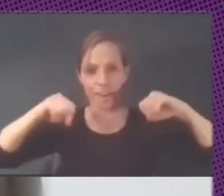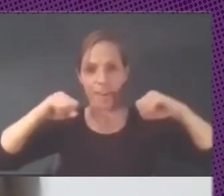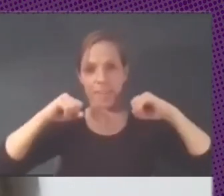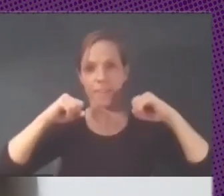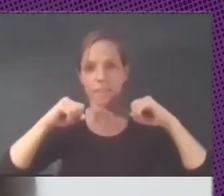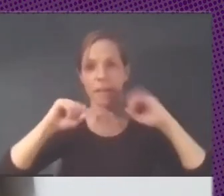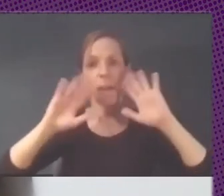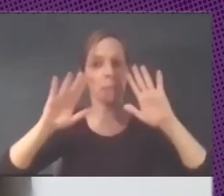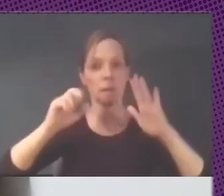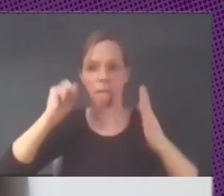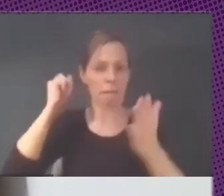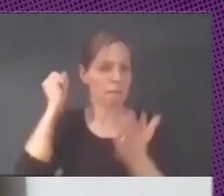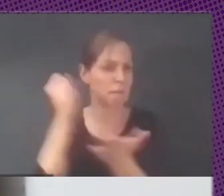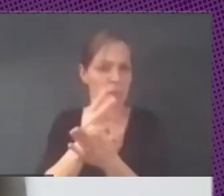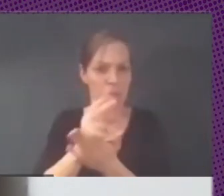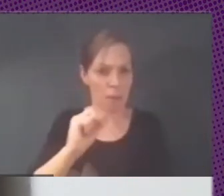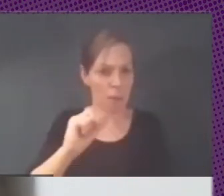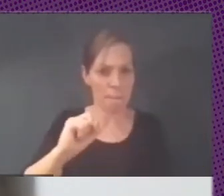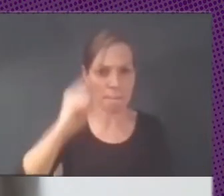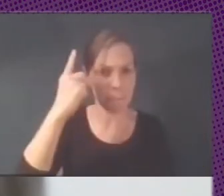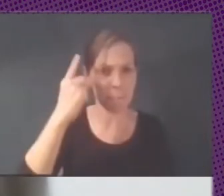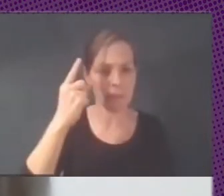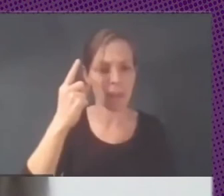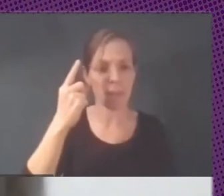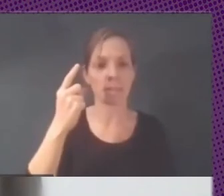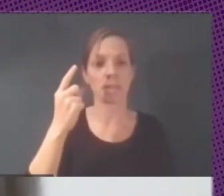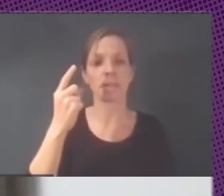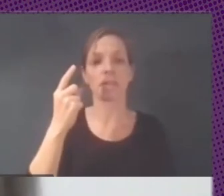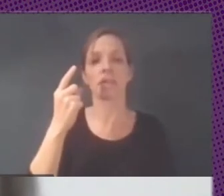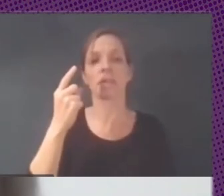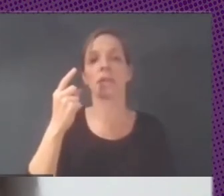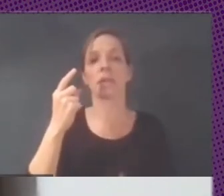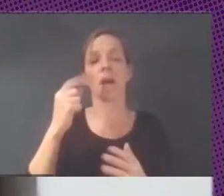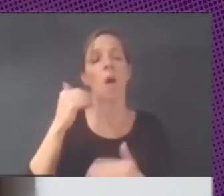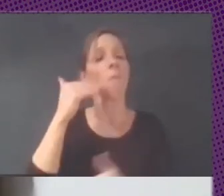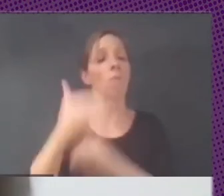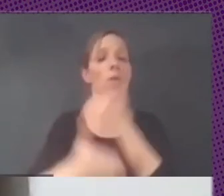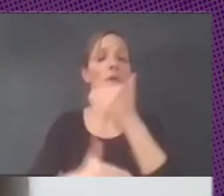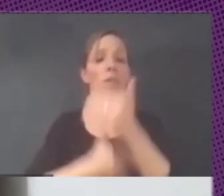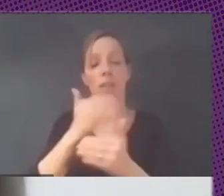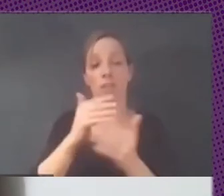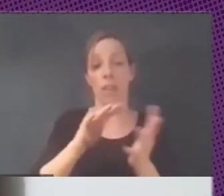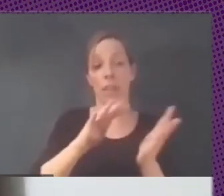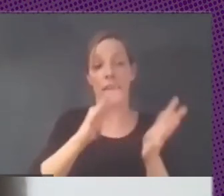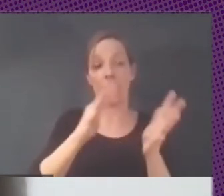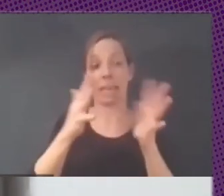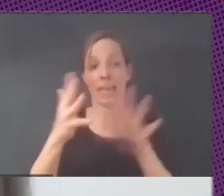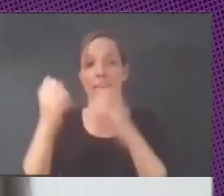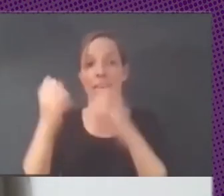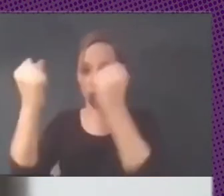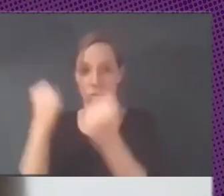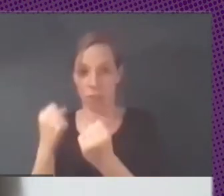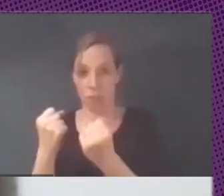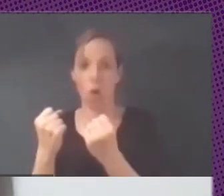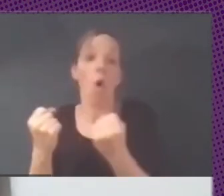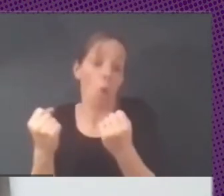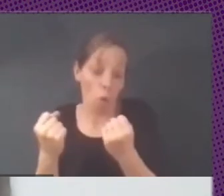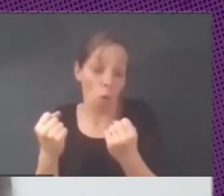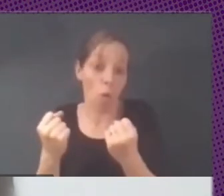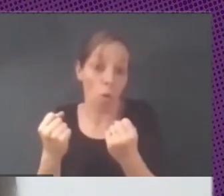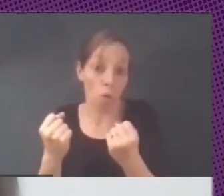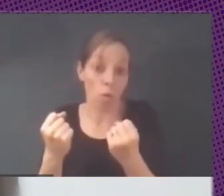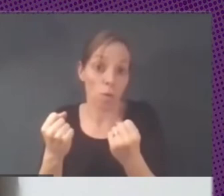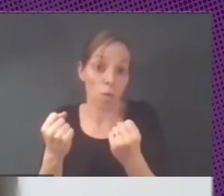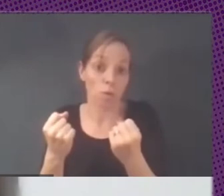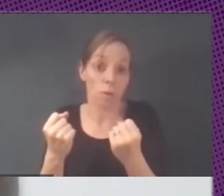desafío es el pasar a los procesos de institucionalización o que esas tomas de decisiones respecto a